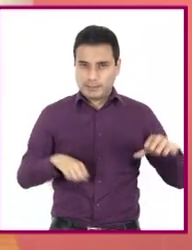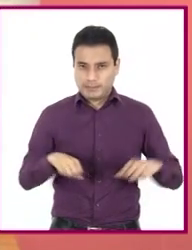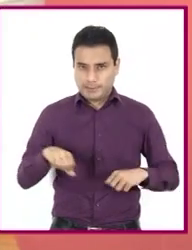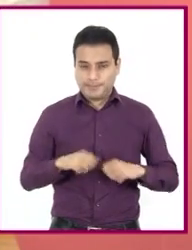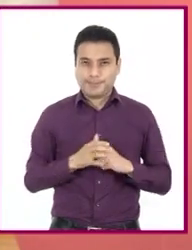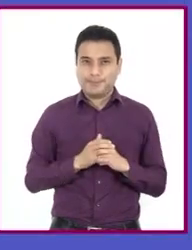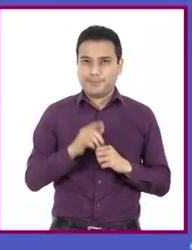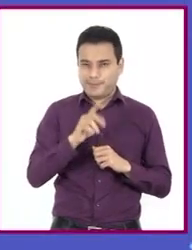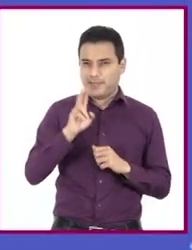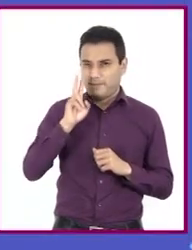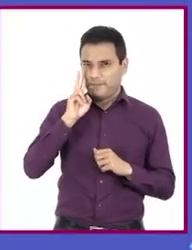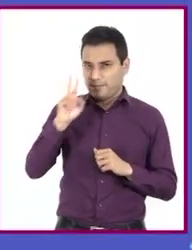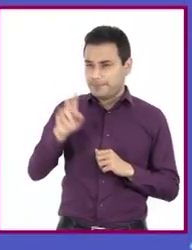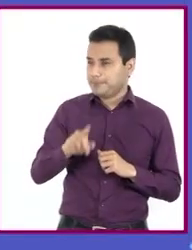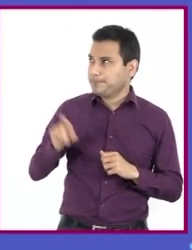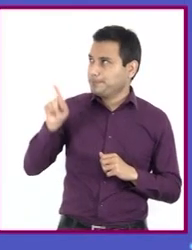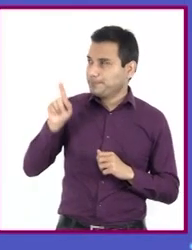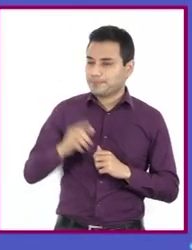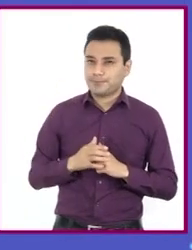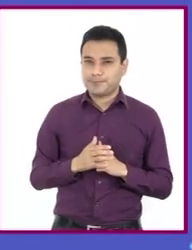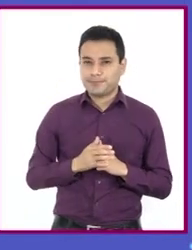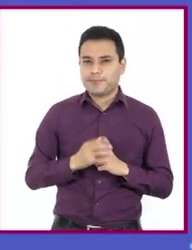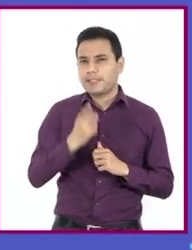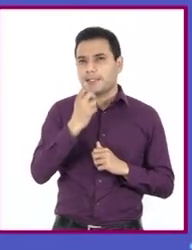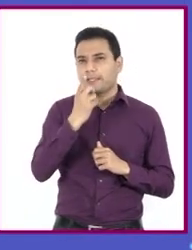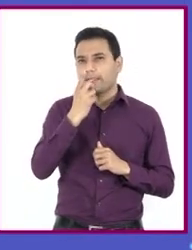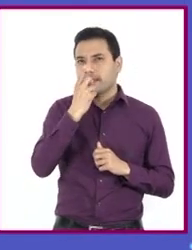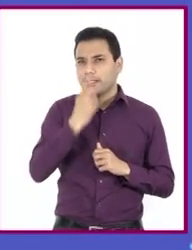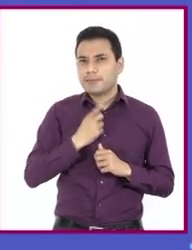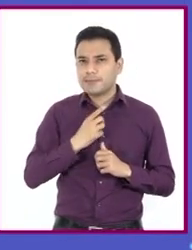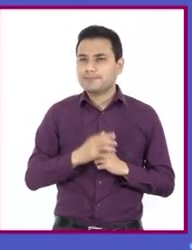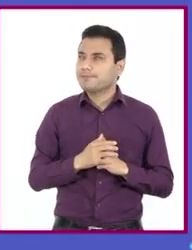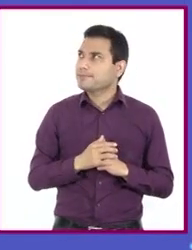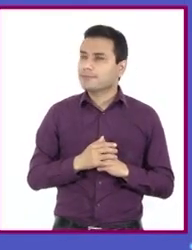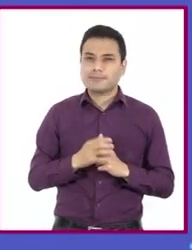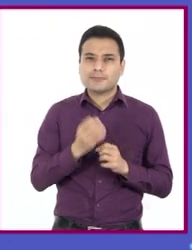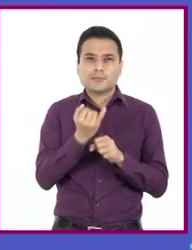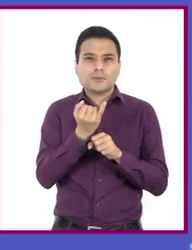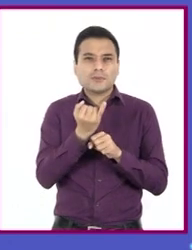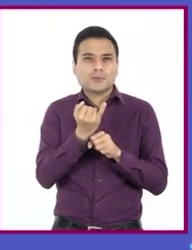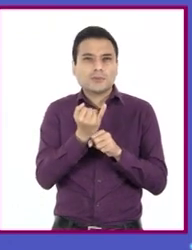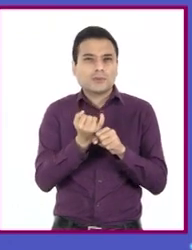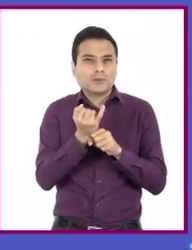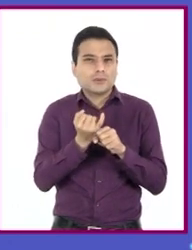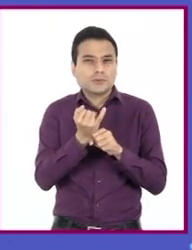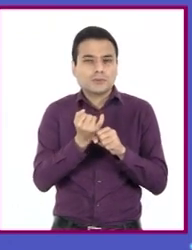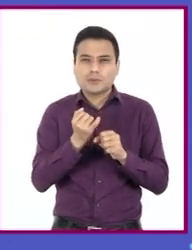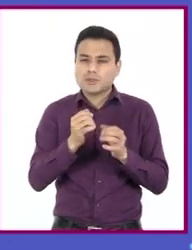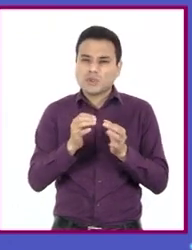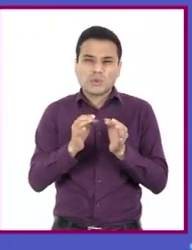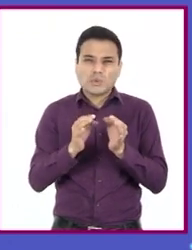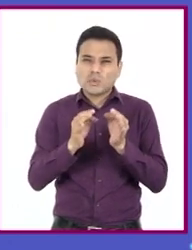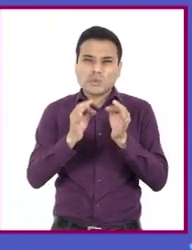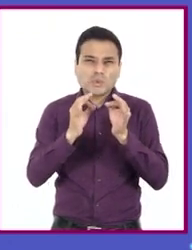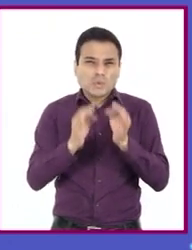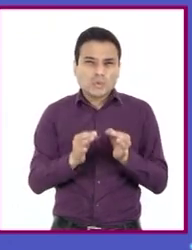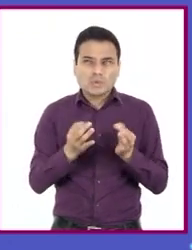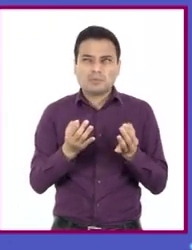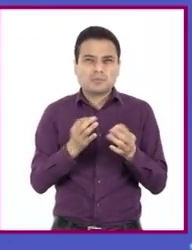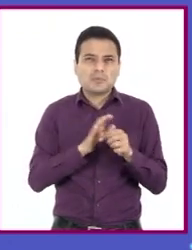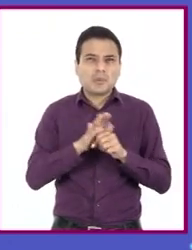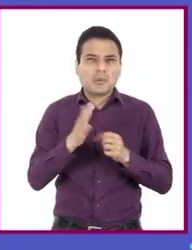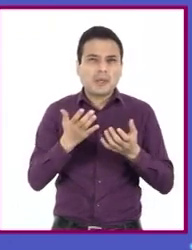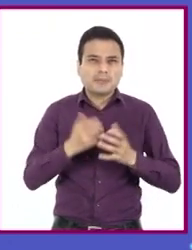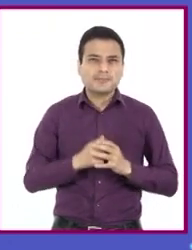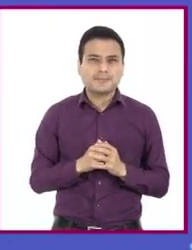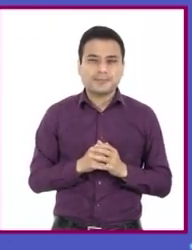Observen los siguientes materiales y elijan los que consideren como fuentes de información que pueden consultar para realizar una investigación.